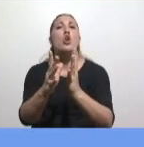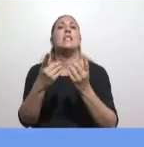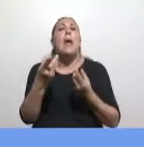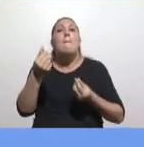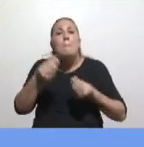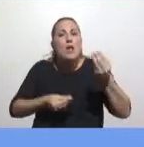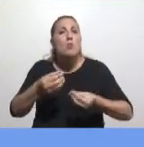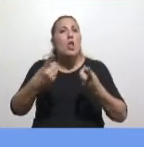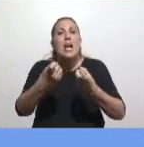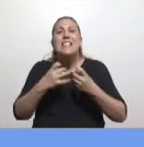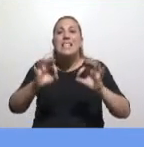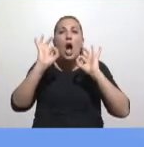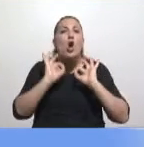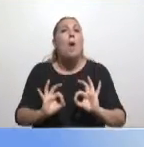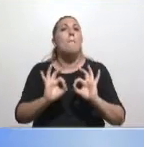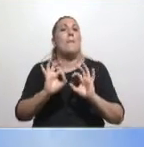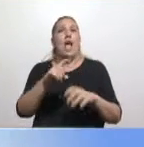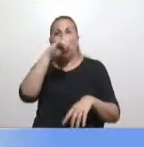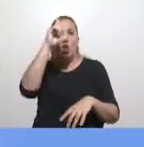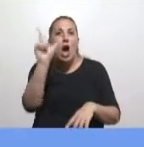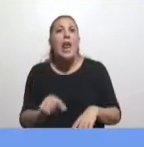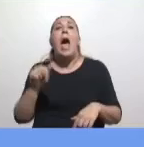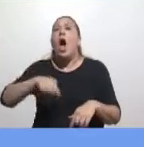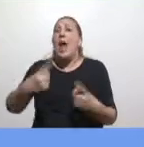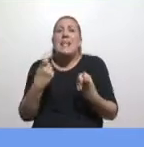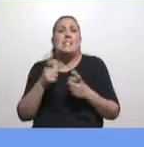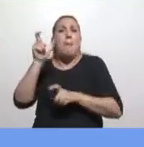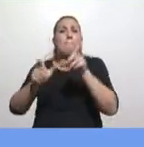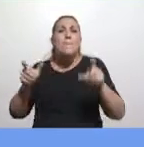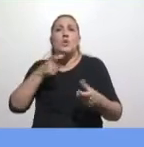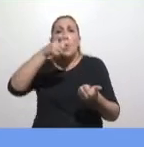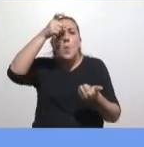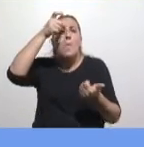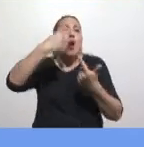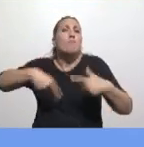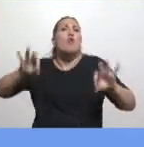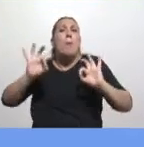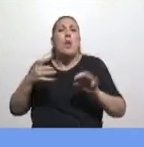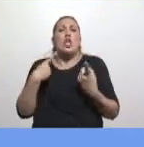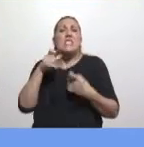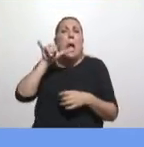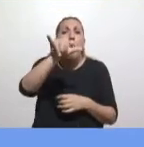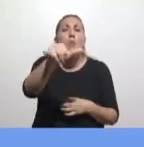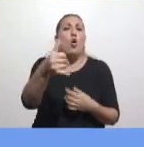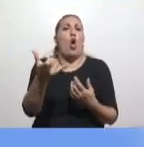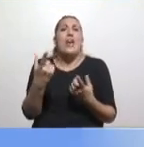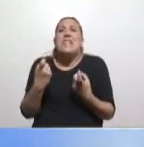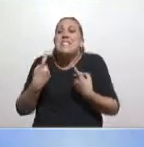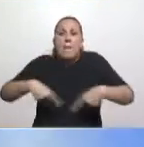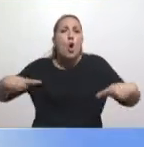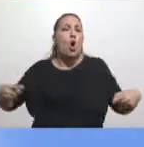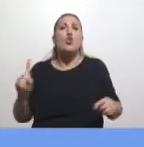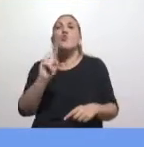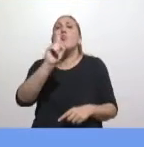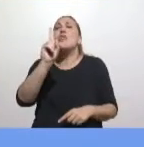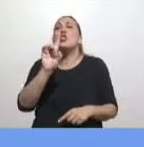de Manejo de Fuego, hoy necesitamos brigadistas, necesitamos aviones, necesitamos equipamiento, no es solamente,